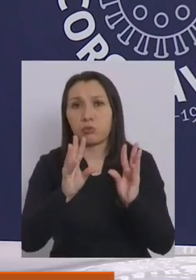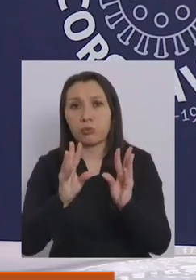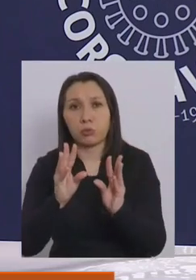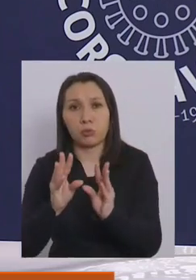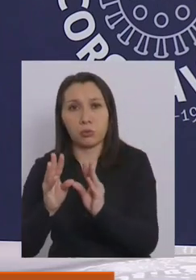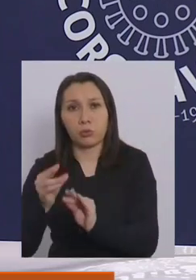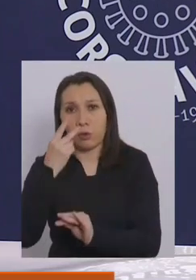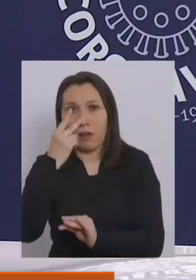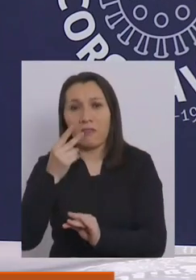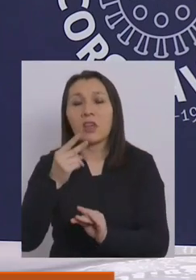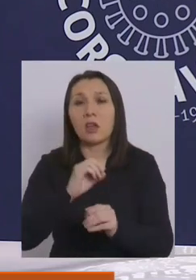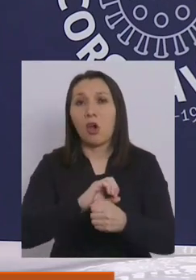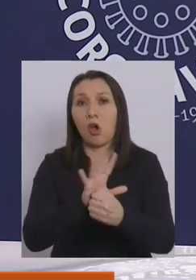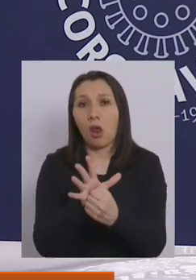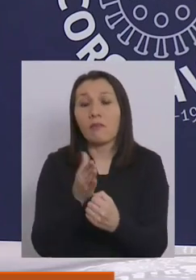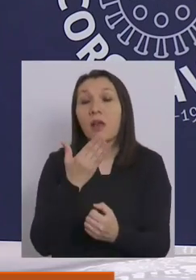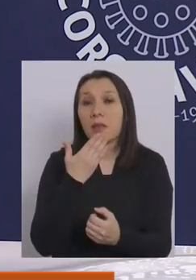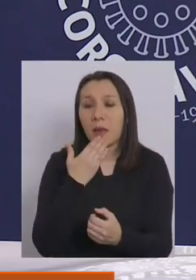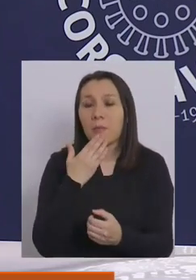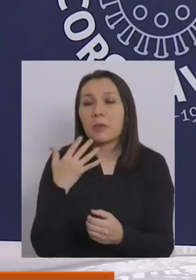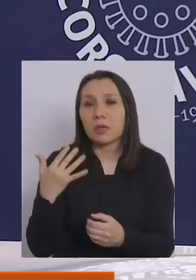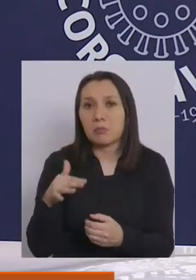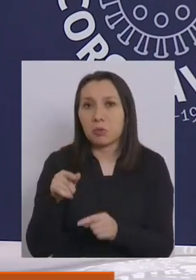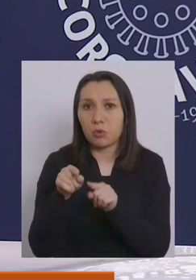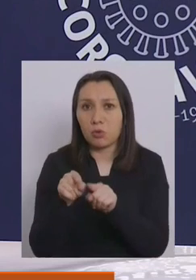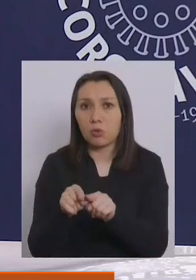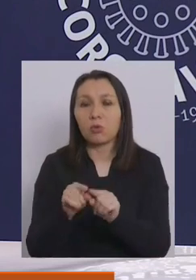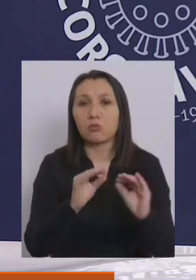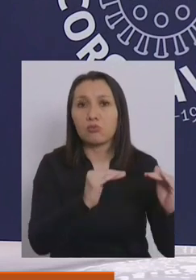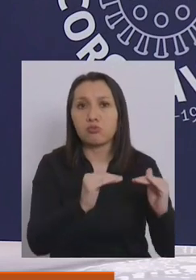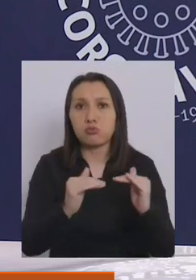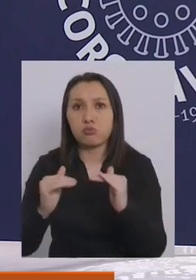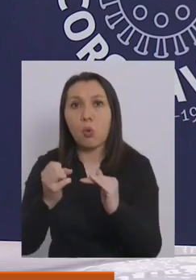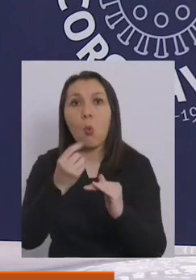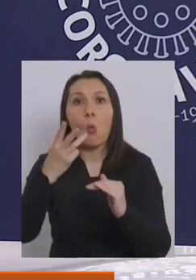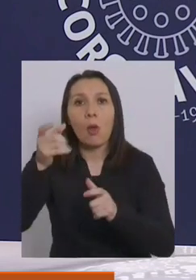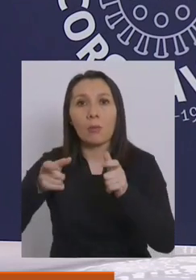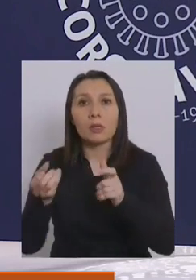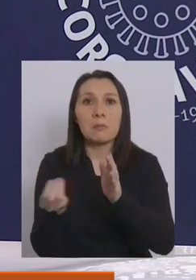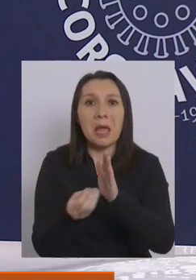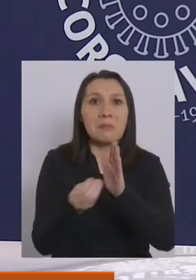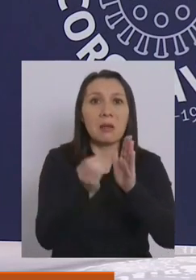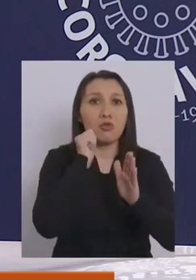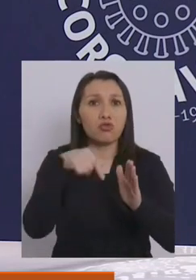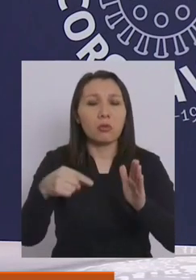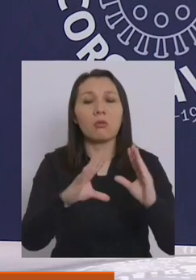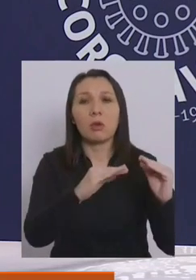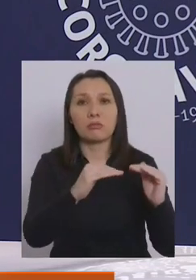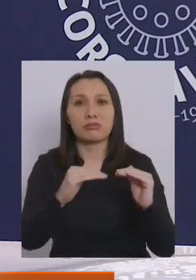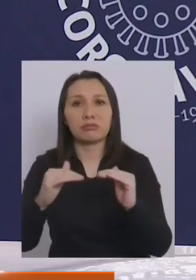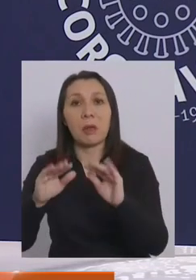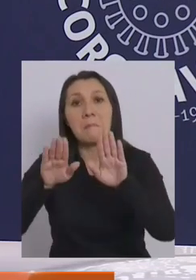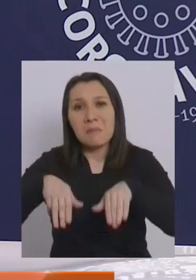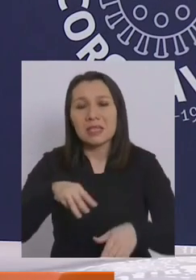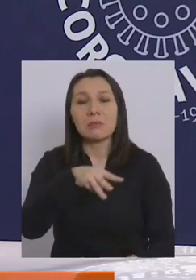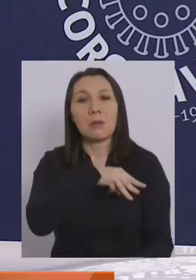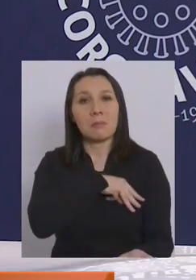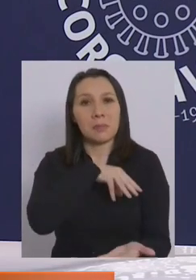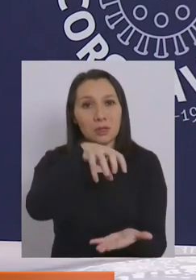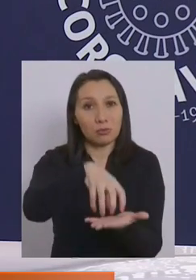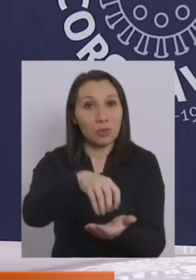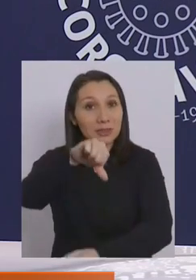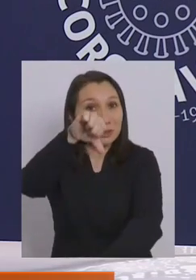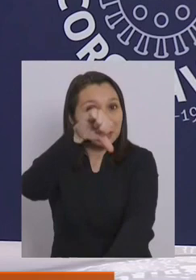una disminución de la positividad y también una estabilización del número de casos nuevos. Lo mismo en la región metropolitana.